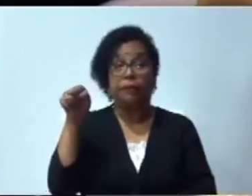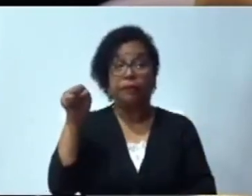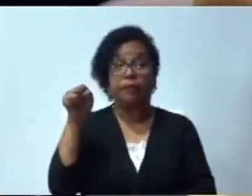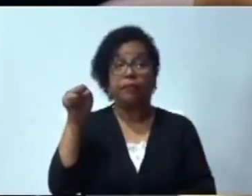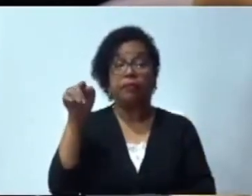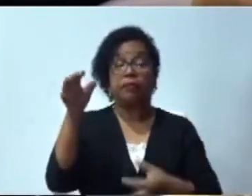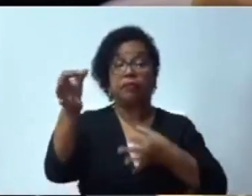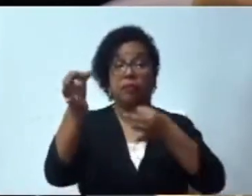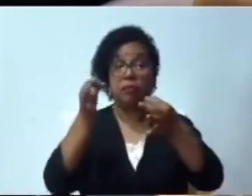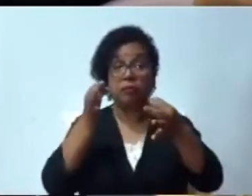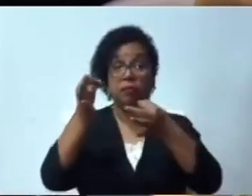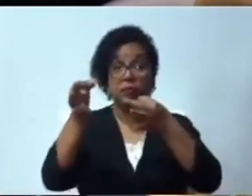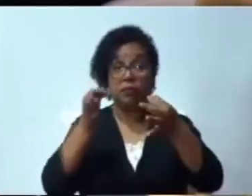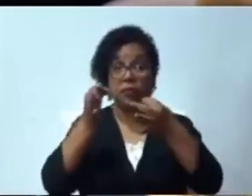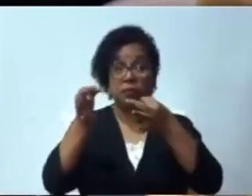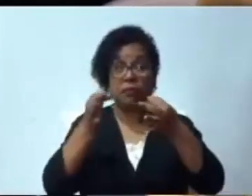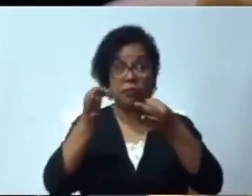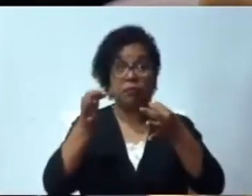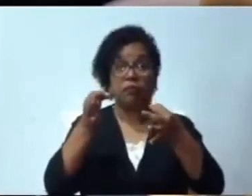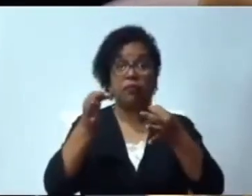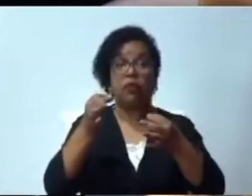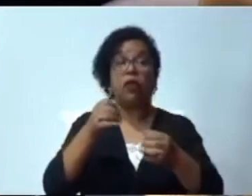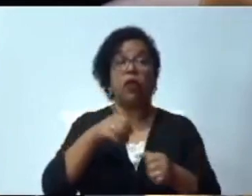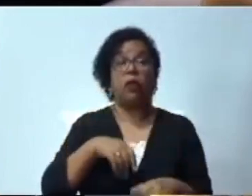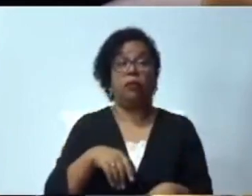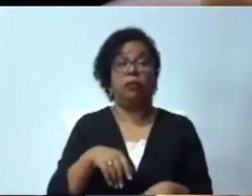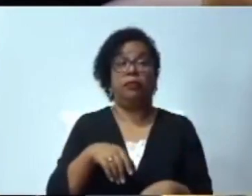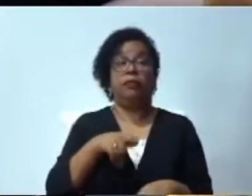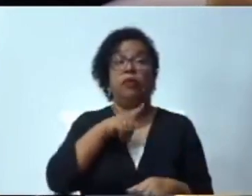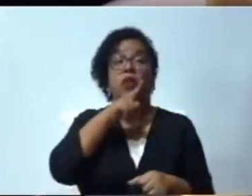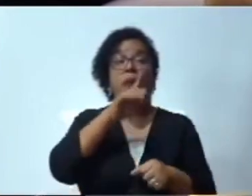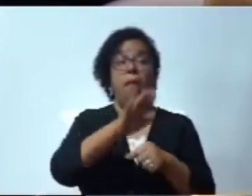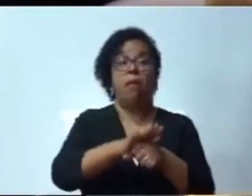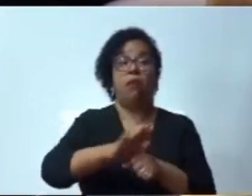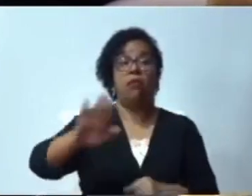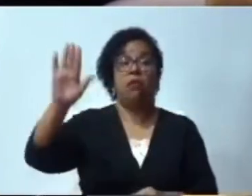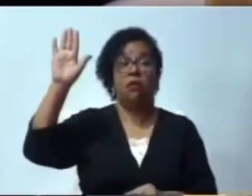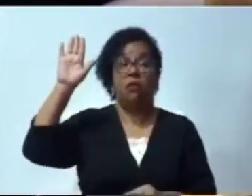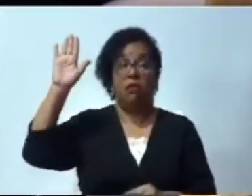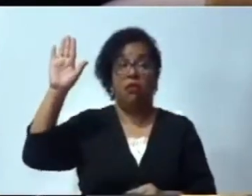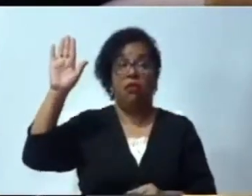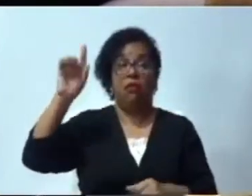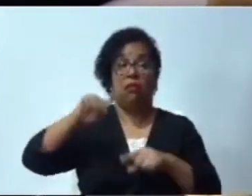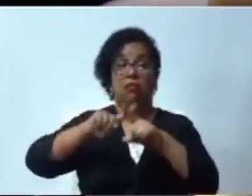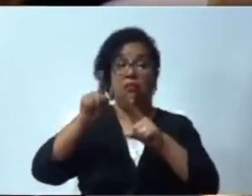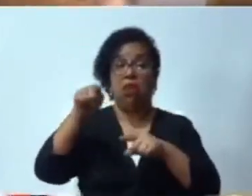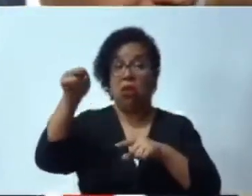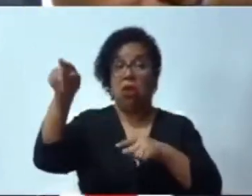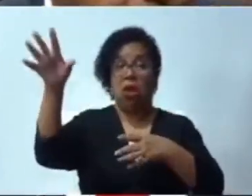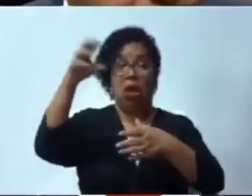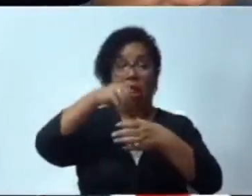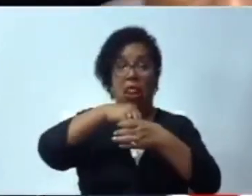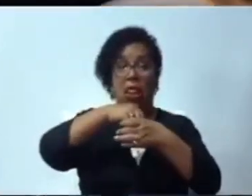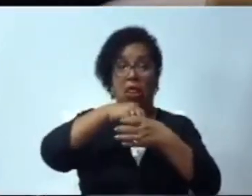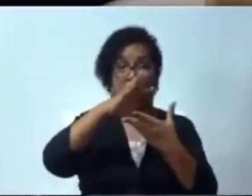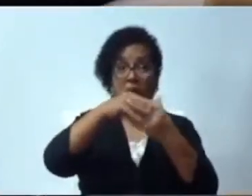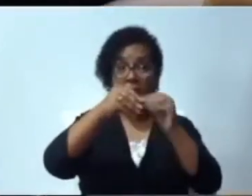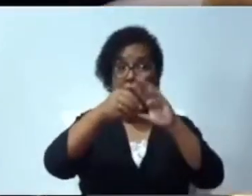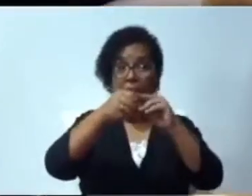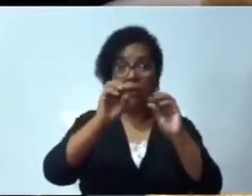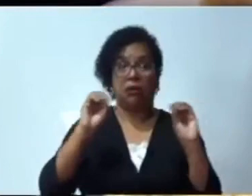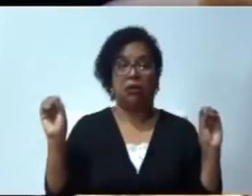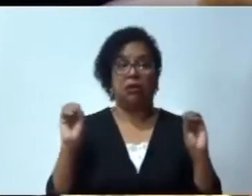en los dos discursos y que ayer le tiró promesas, mas sin embargo no la mencionó. Le voy a recordar al país y al